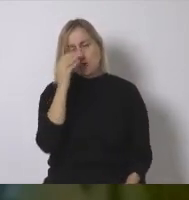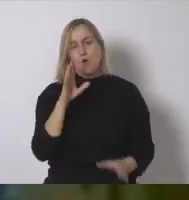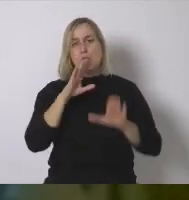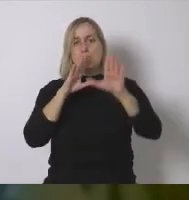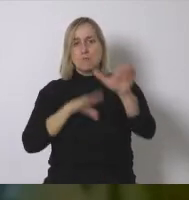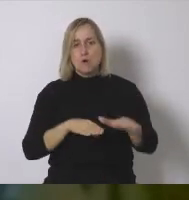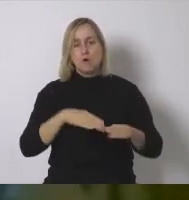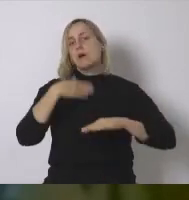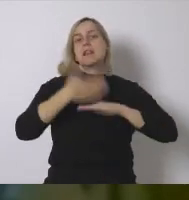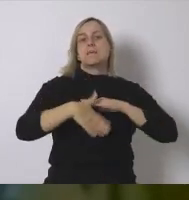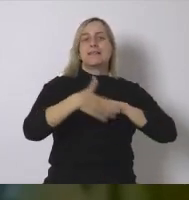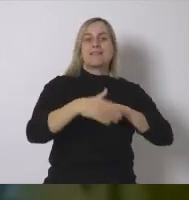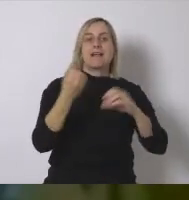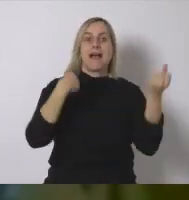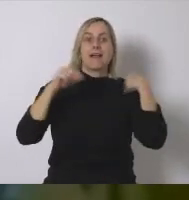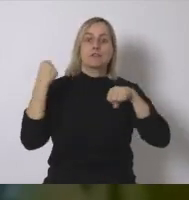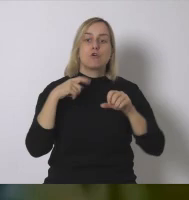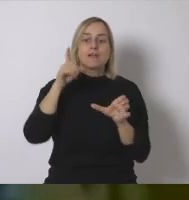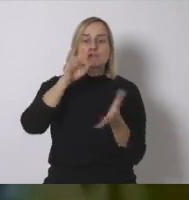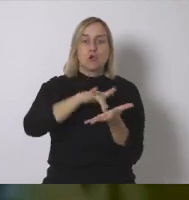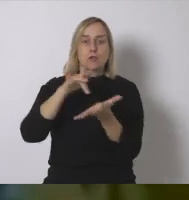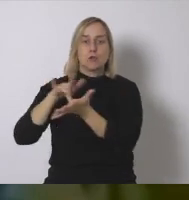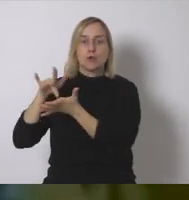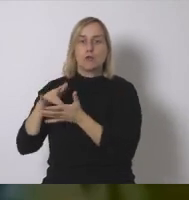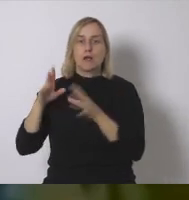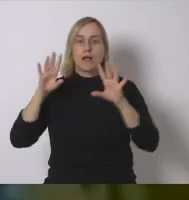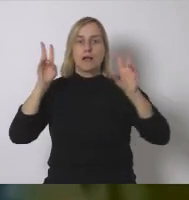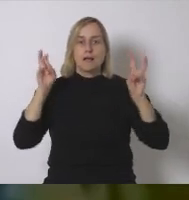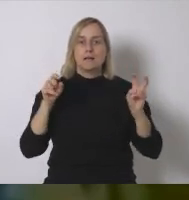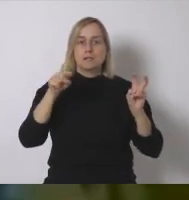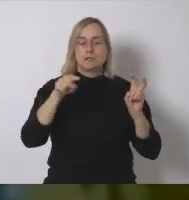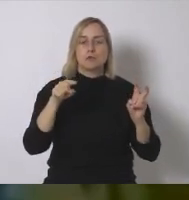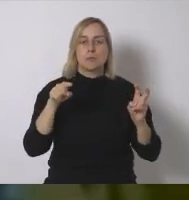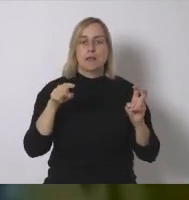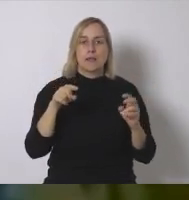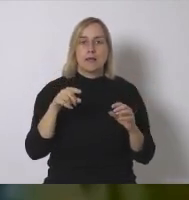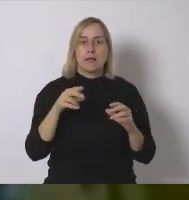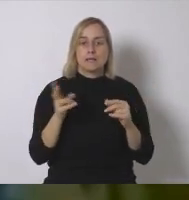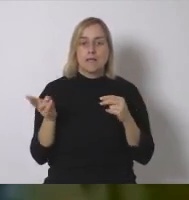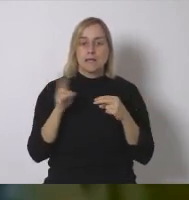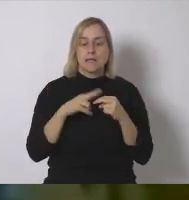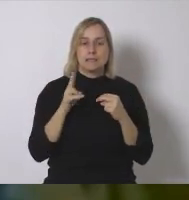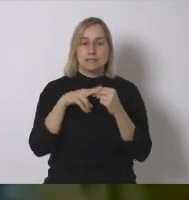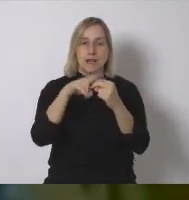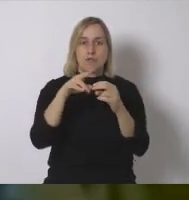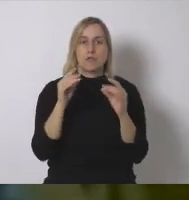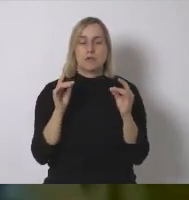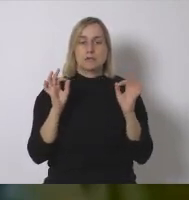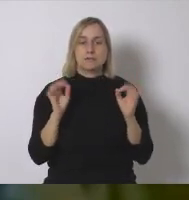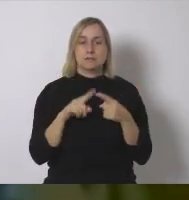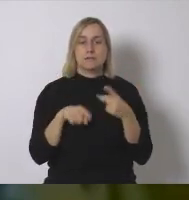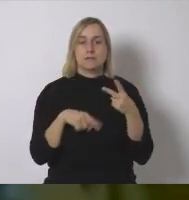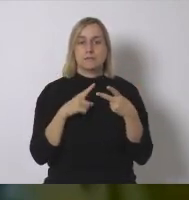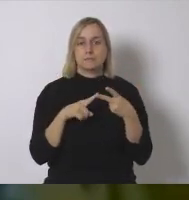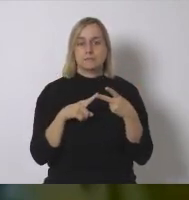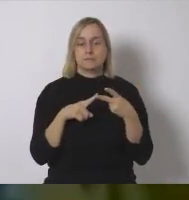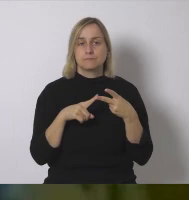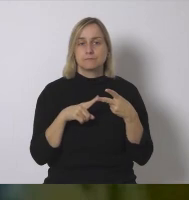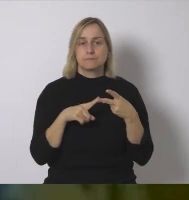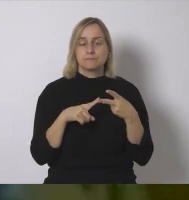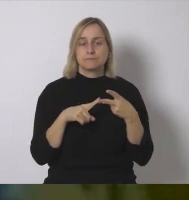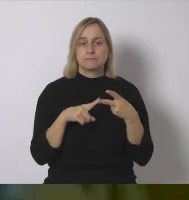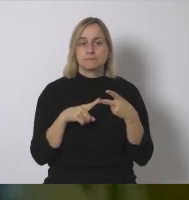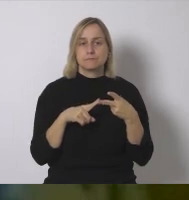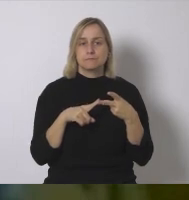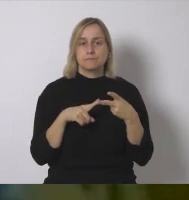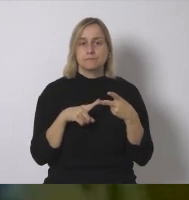ser autosuficientes por lo tanto yo soy partidario de limitar los actores que actúan sobre las instalaciones